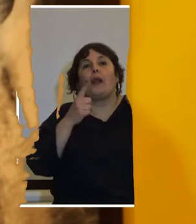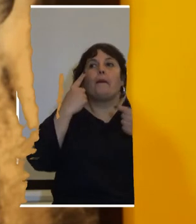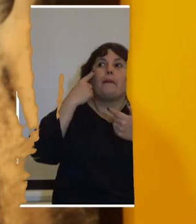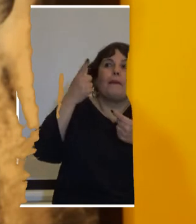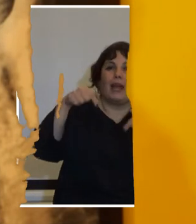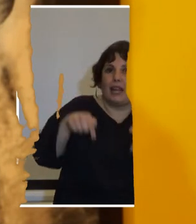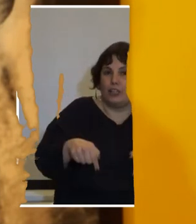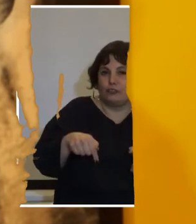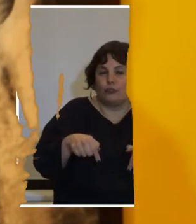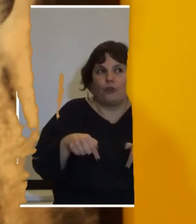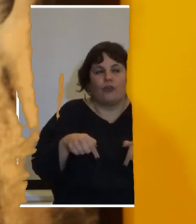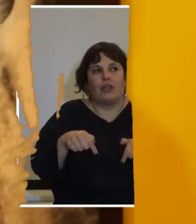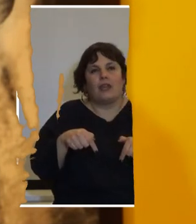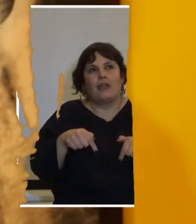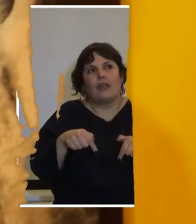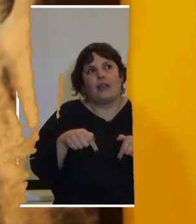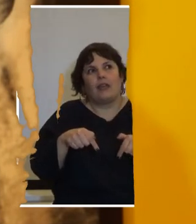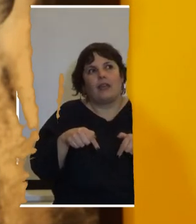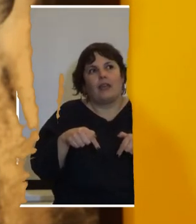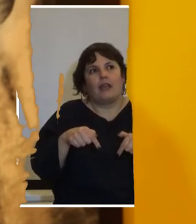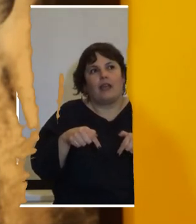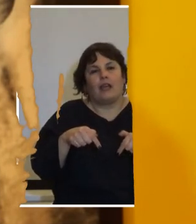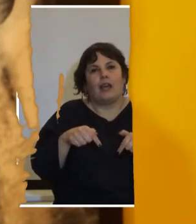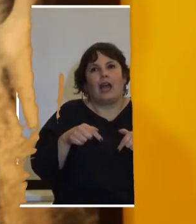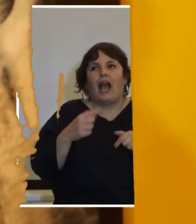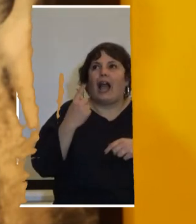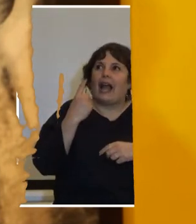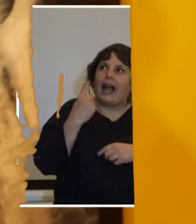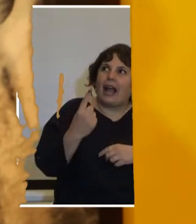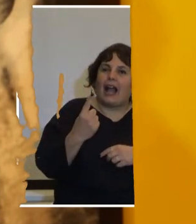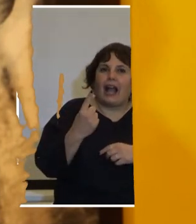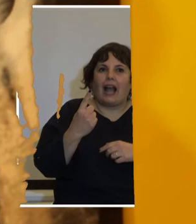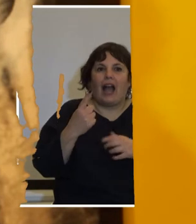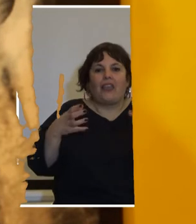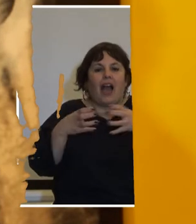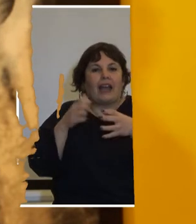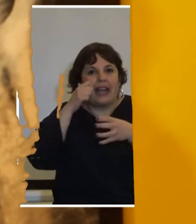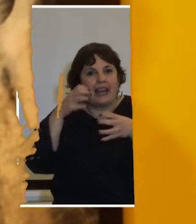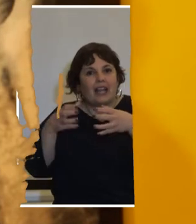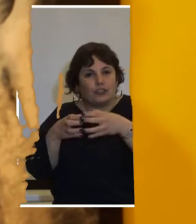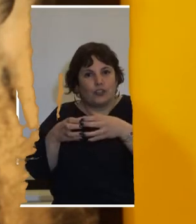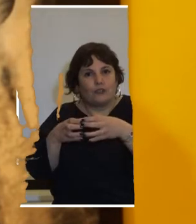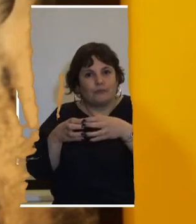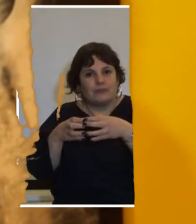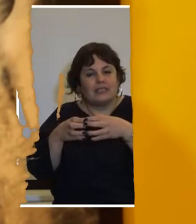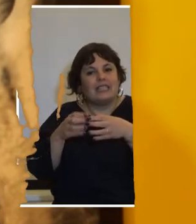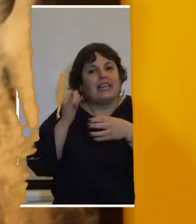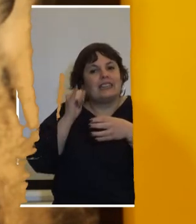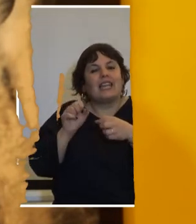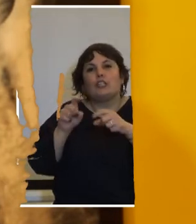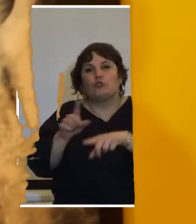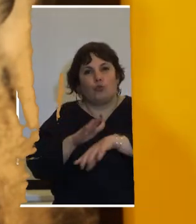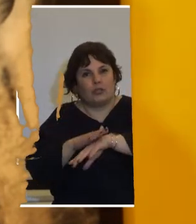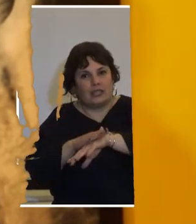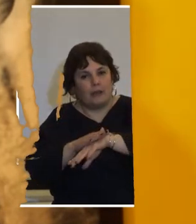es que cada generación tiene su tiempo